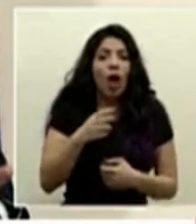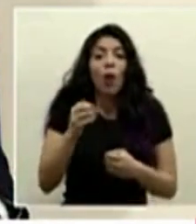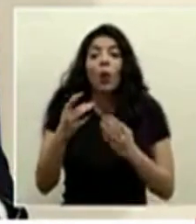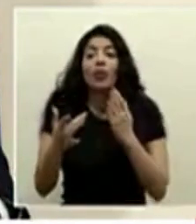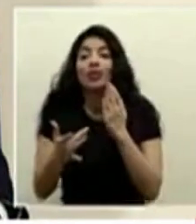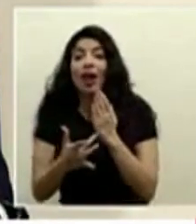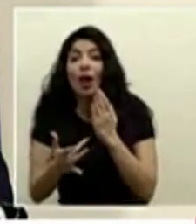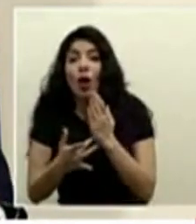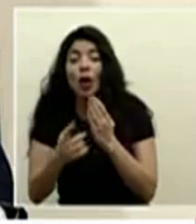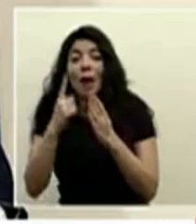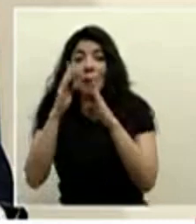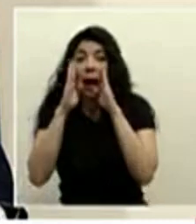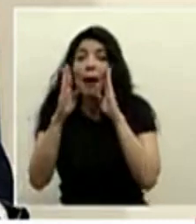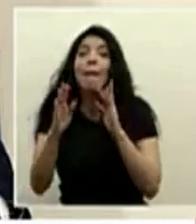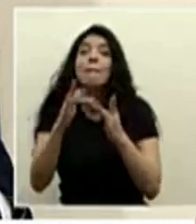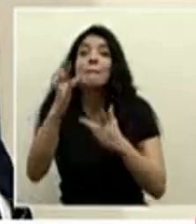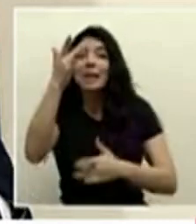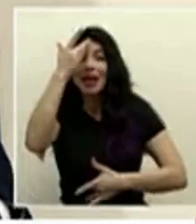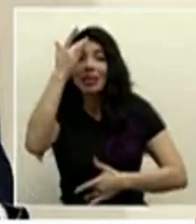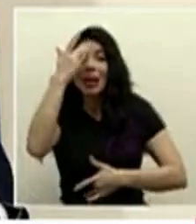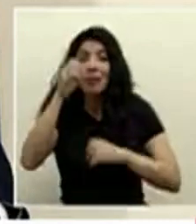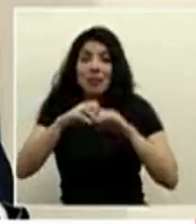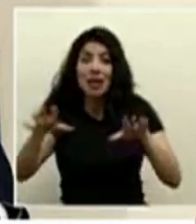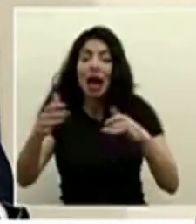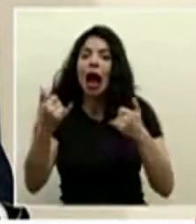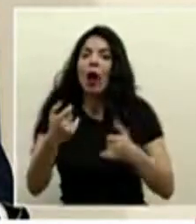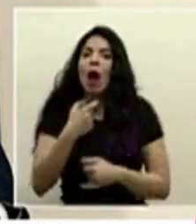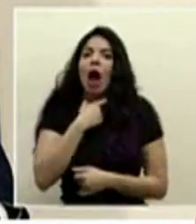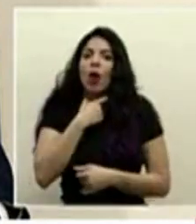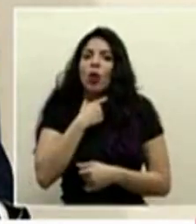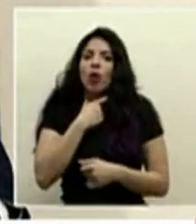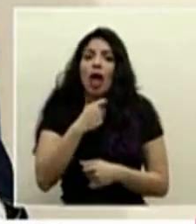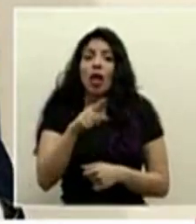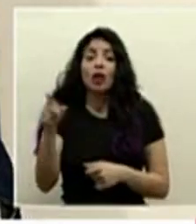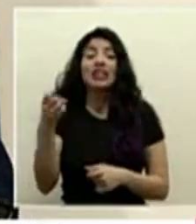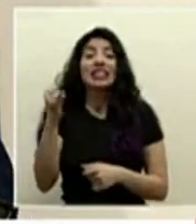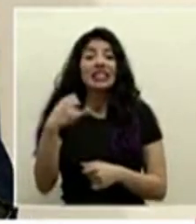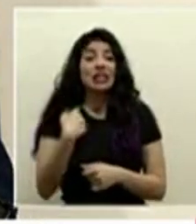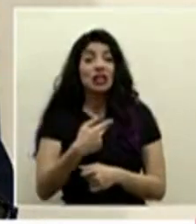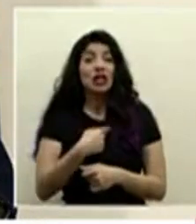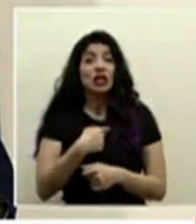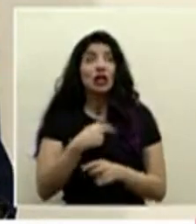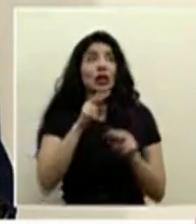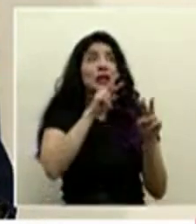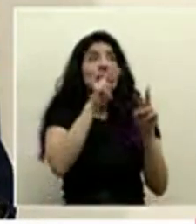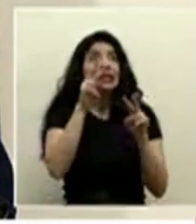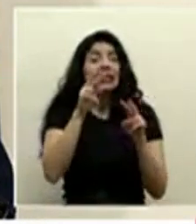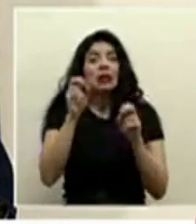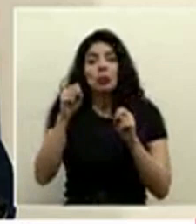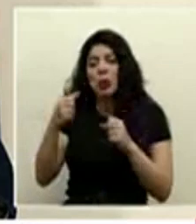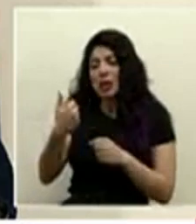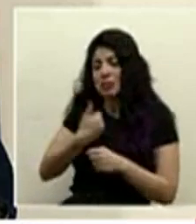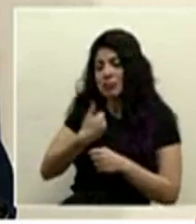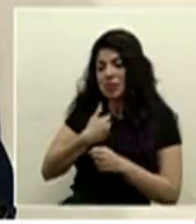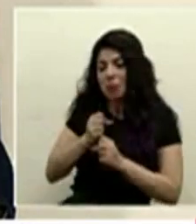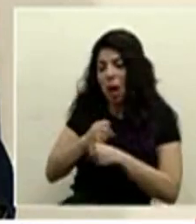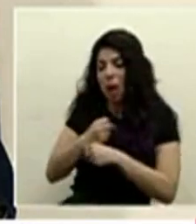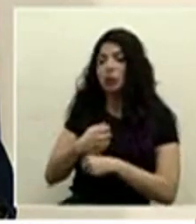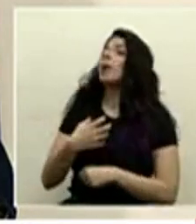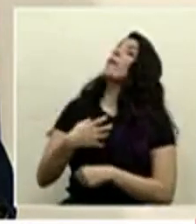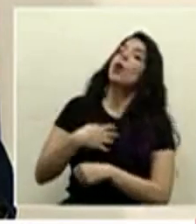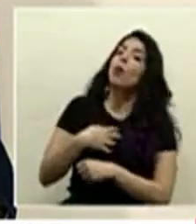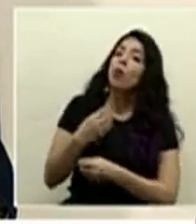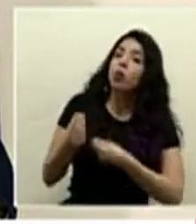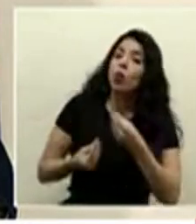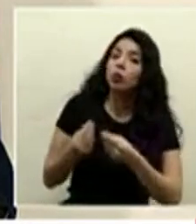tecnologías para atender la pandemia entonces en la medida de que nosotros nos podamos volver autosuficientes como